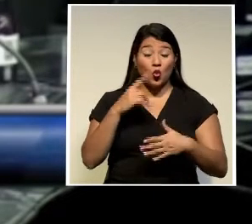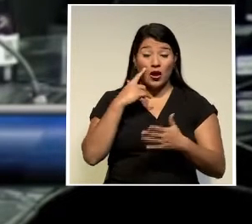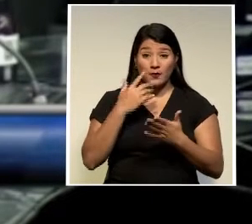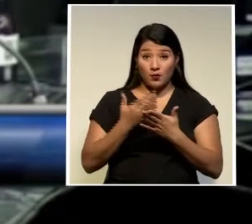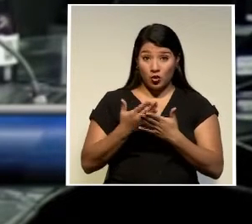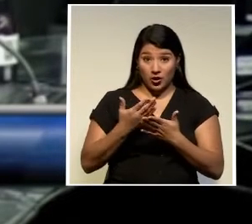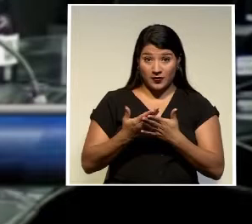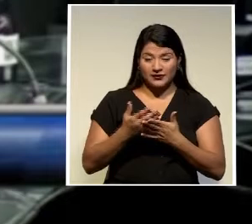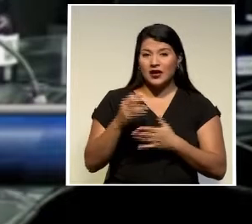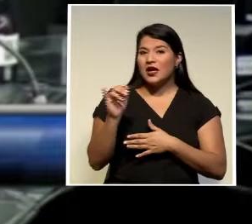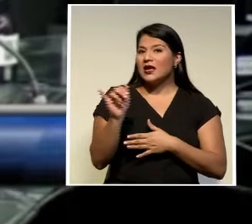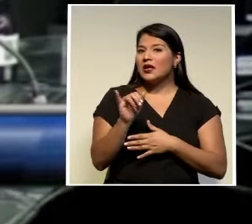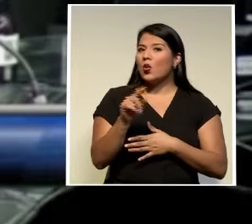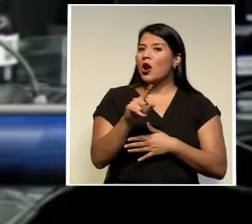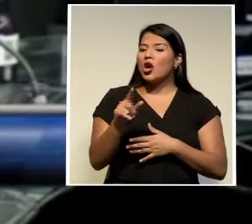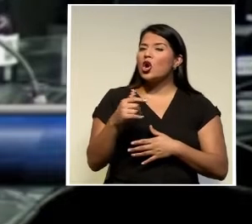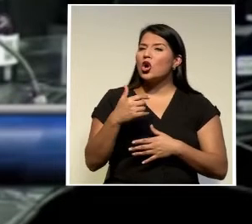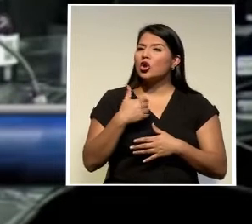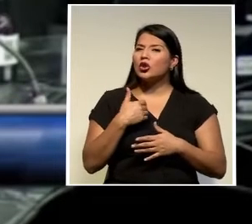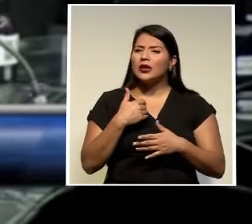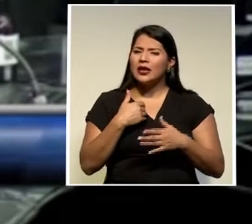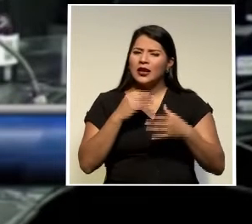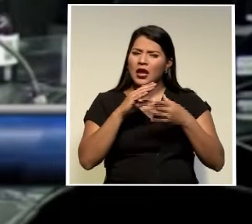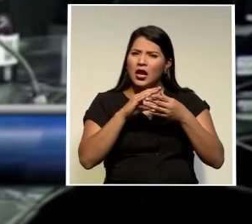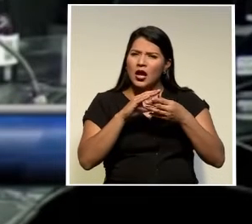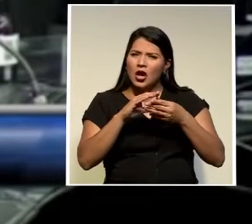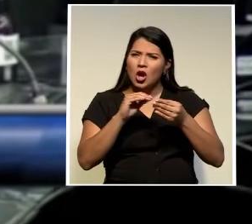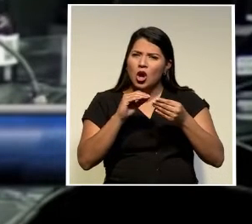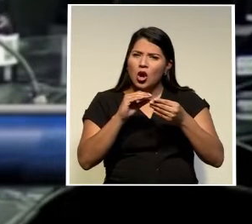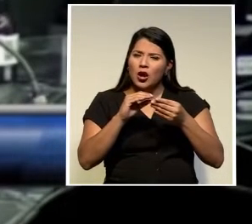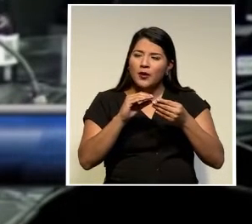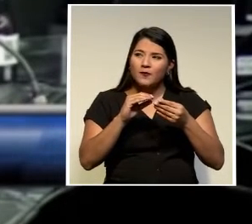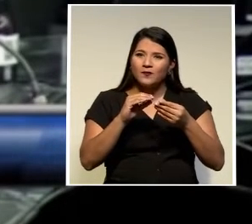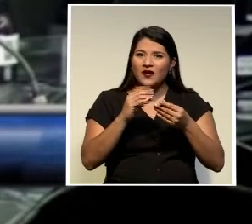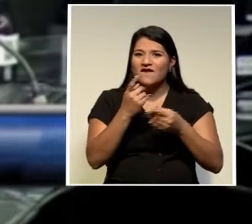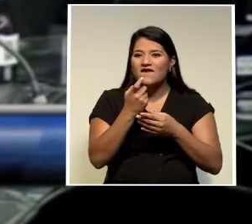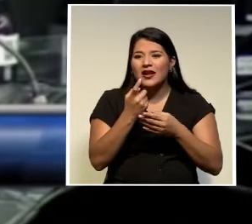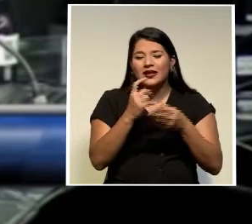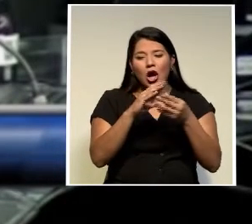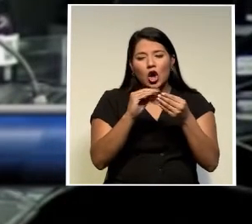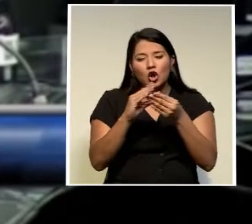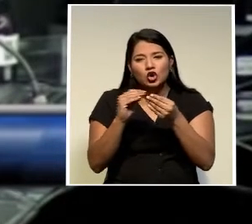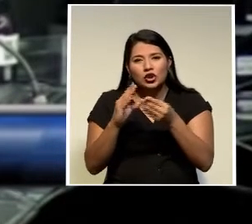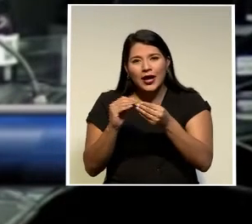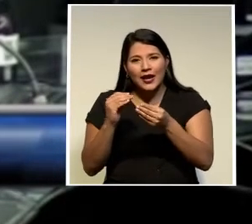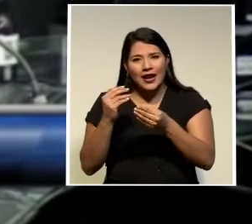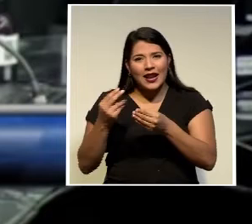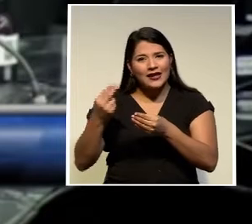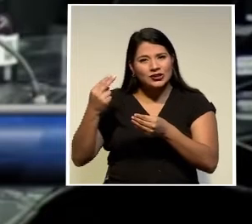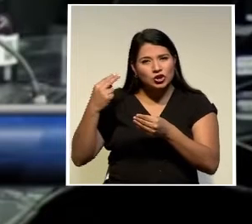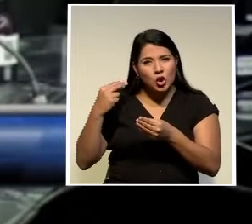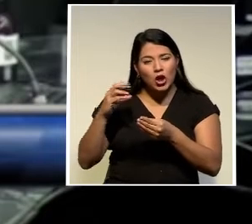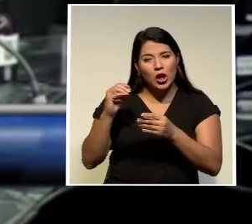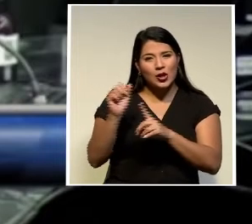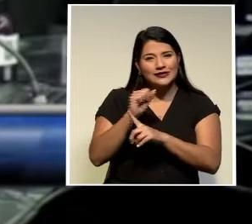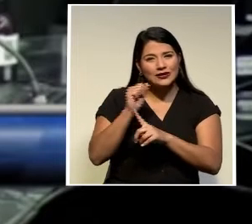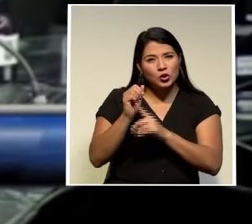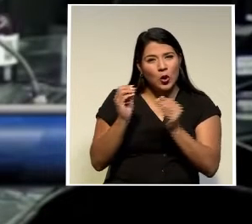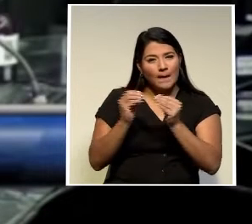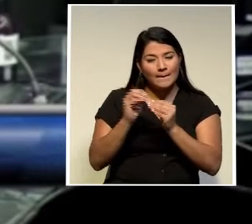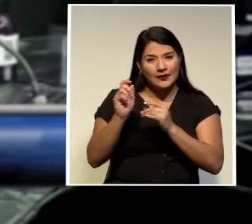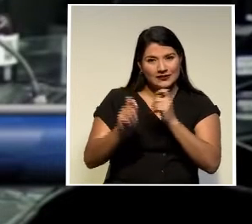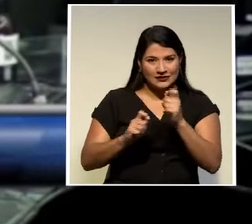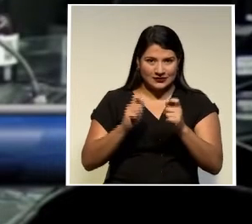además de carecer de un detalle de hechos precisos y circunstanciados que avalen y den sustento a tan graves aseveraciones